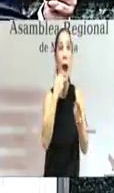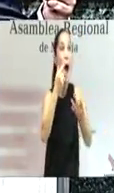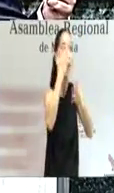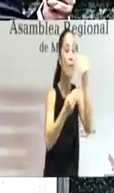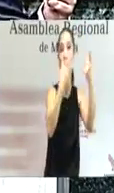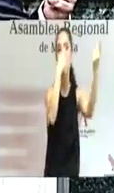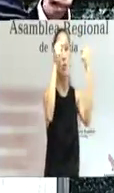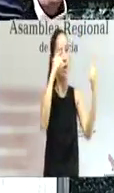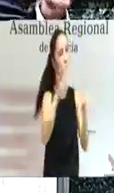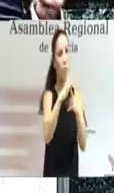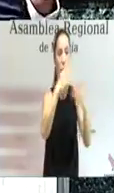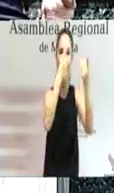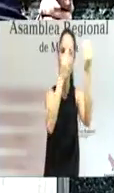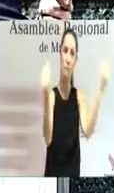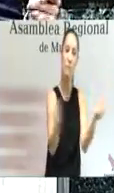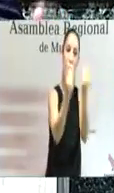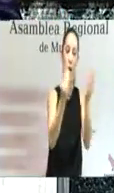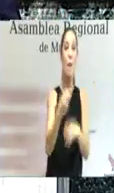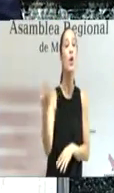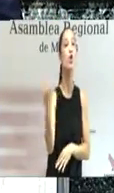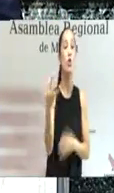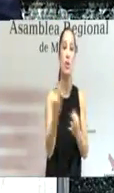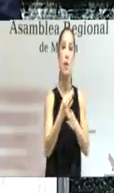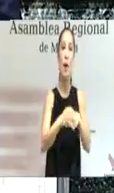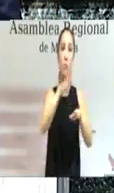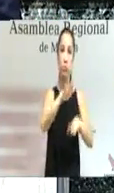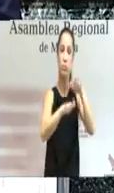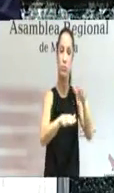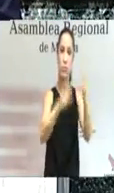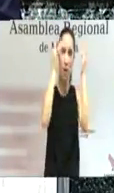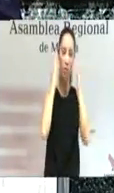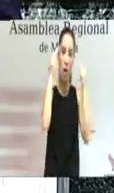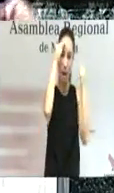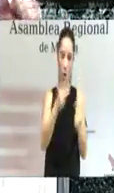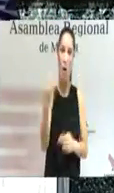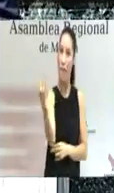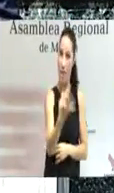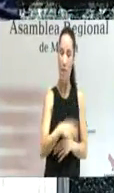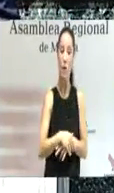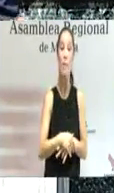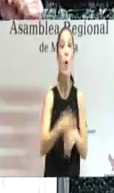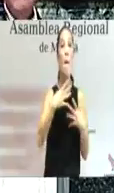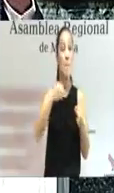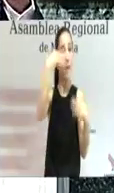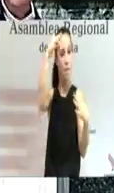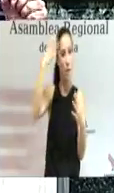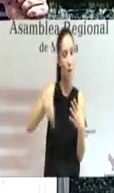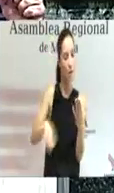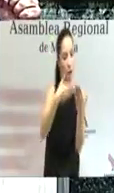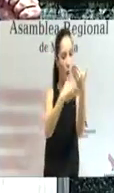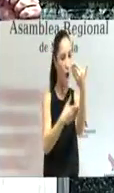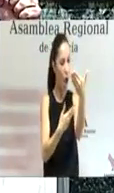cualquier situación, pero debemos actuar todos con rigor, todos. Los informes técnicos, los análisis